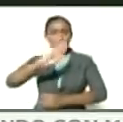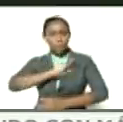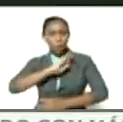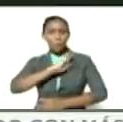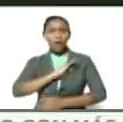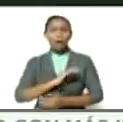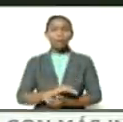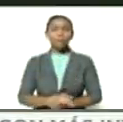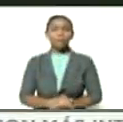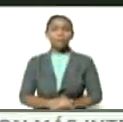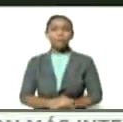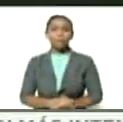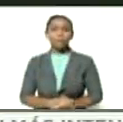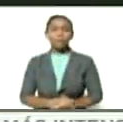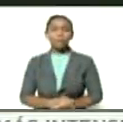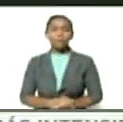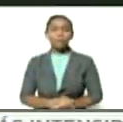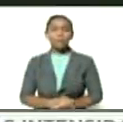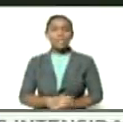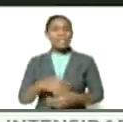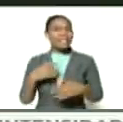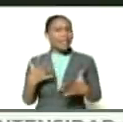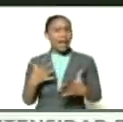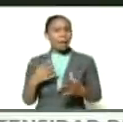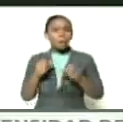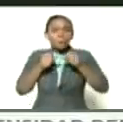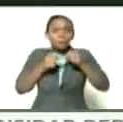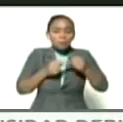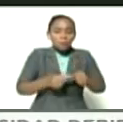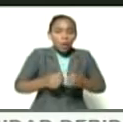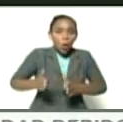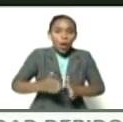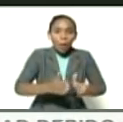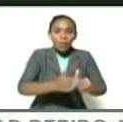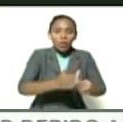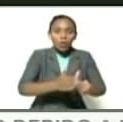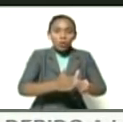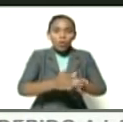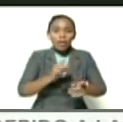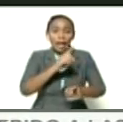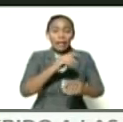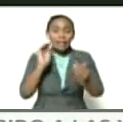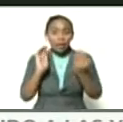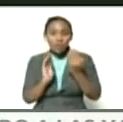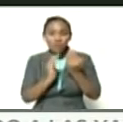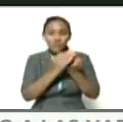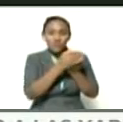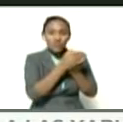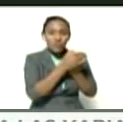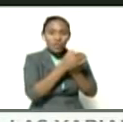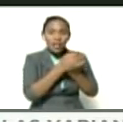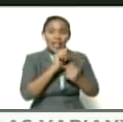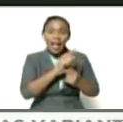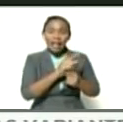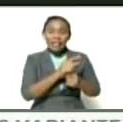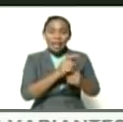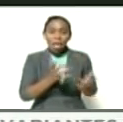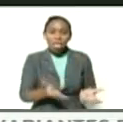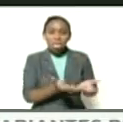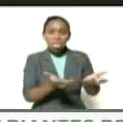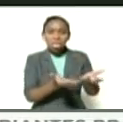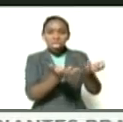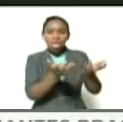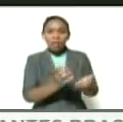que quedó en los caminos que fue ocultada que fue incendiada